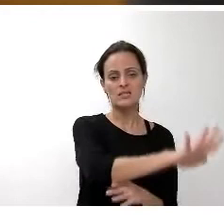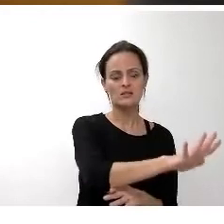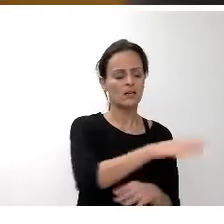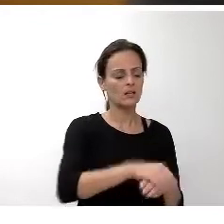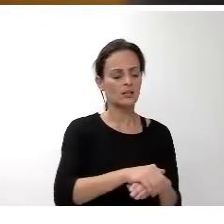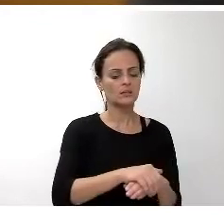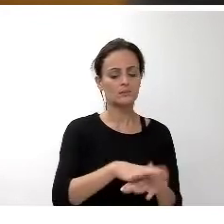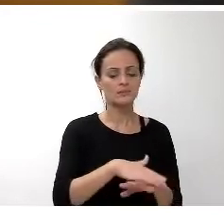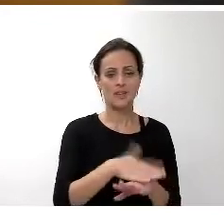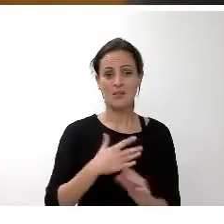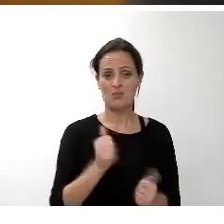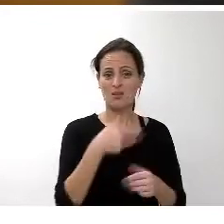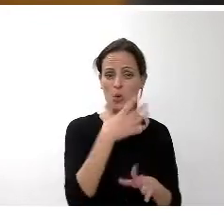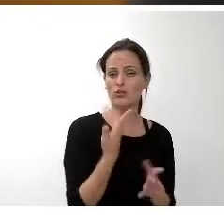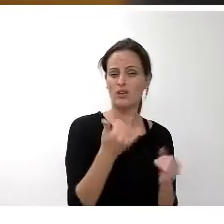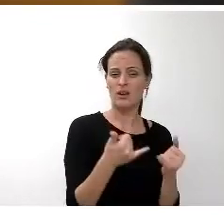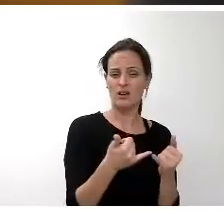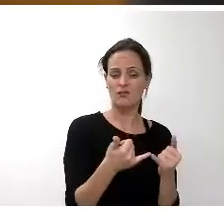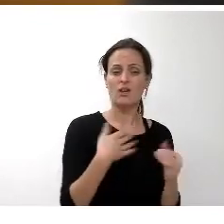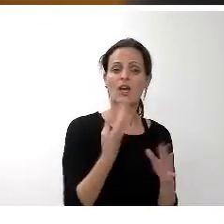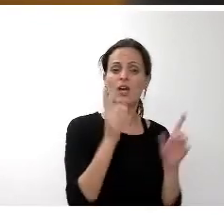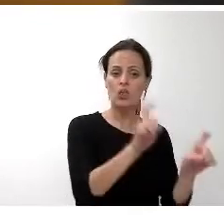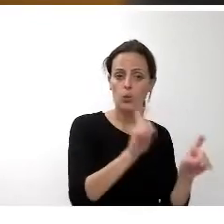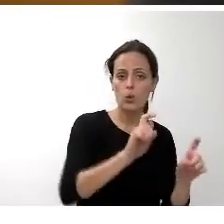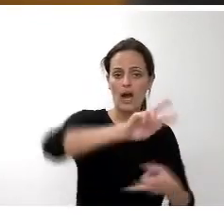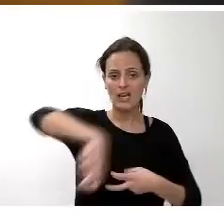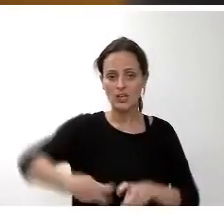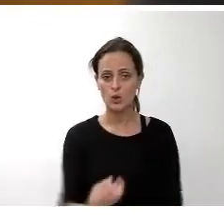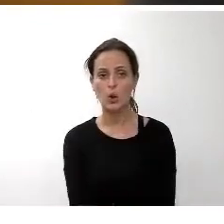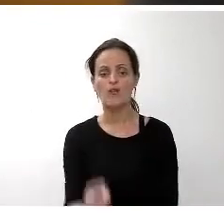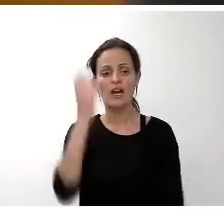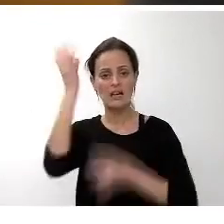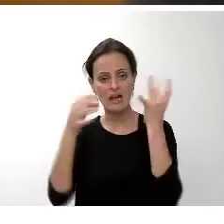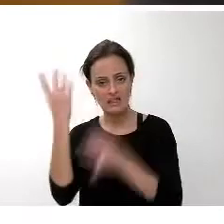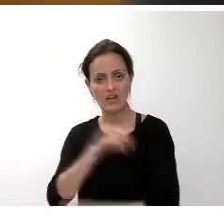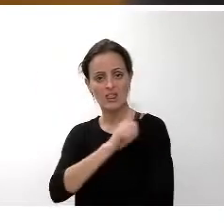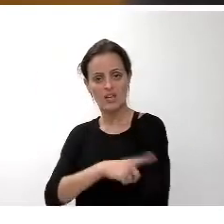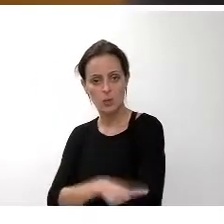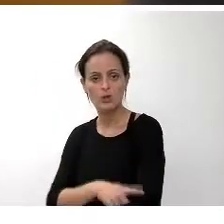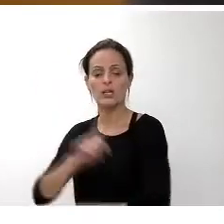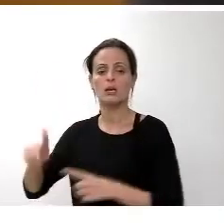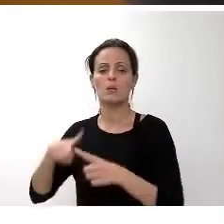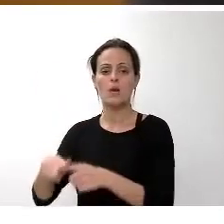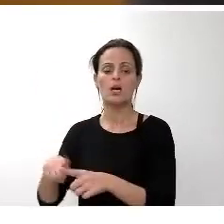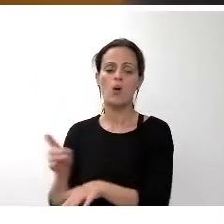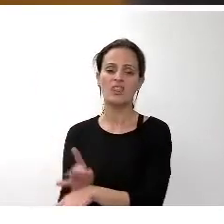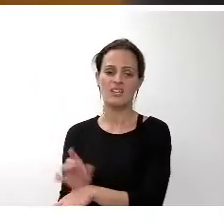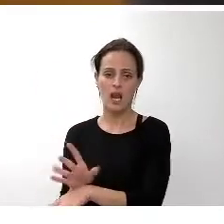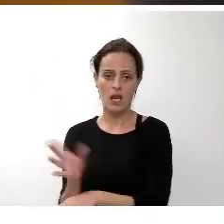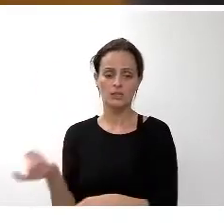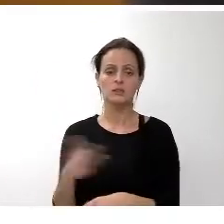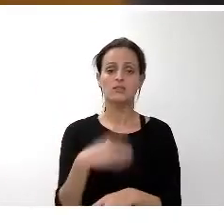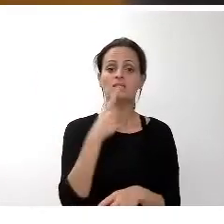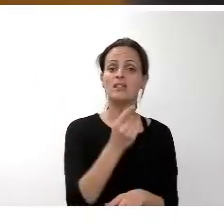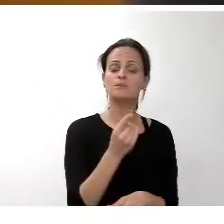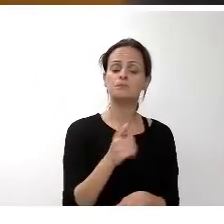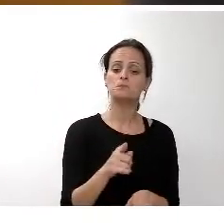Educa Tenerife Innova Tenerife Creativa Tenerife Deportes y Tenerife Digital las becas